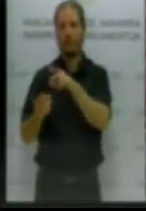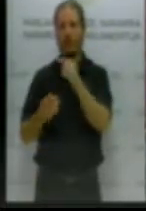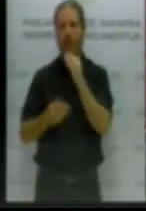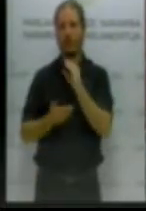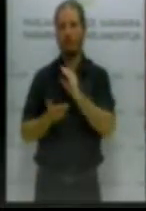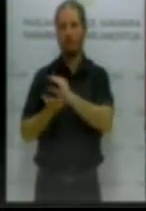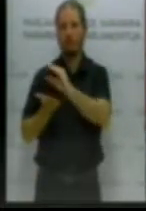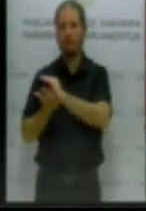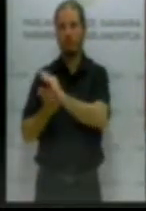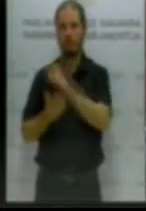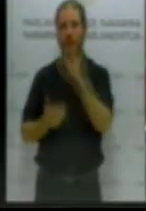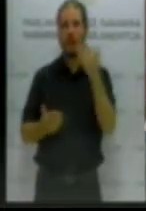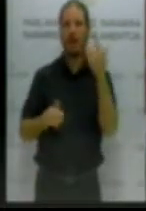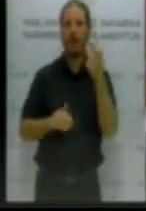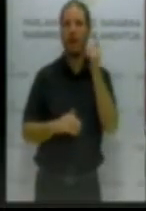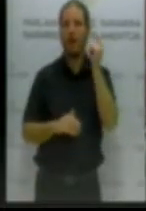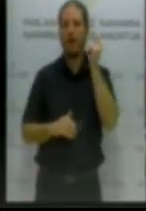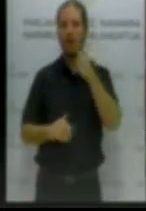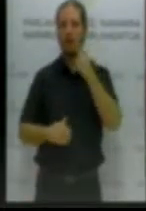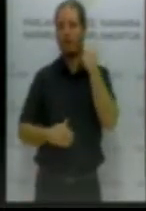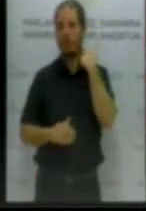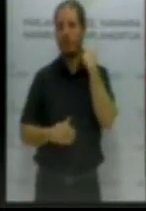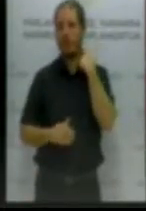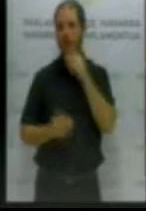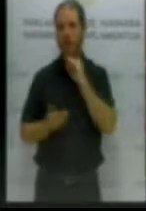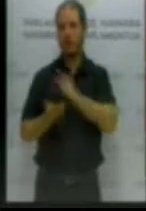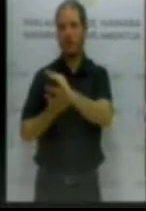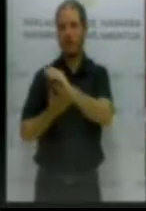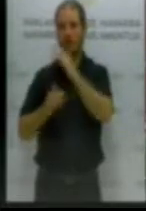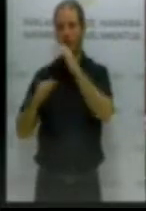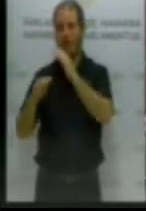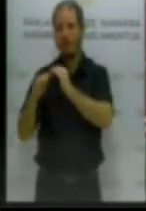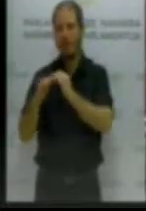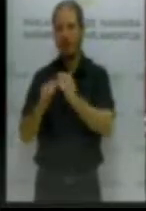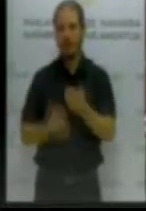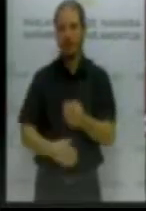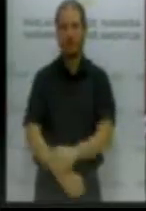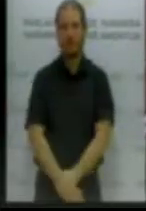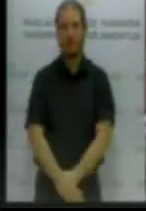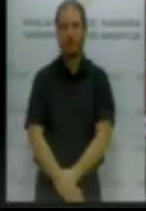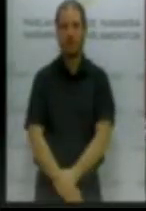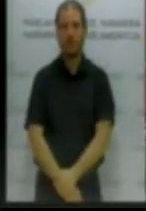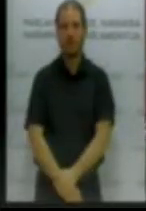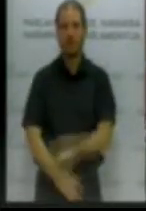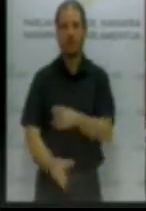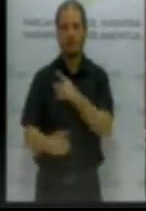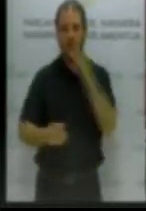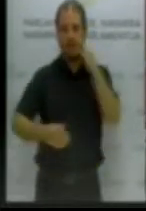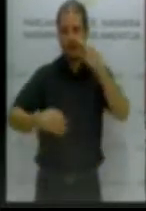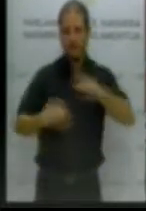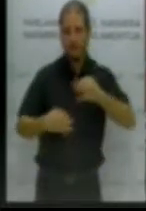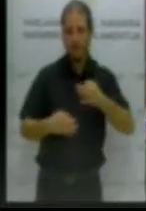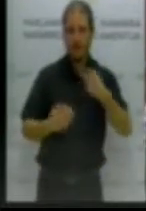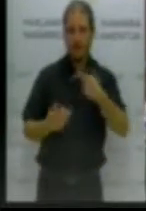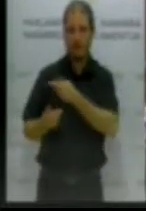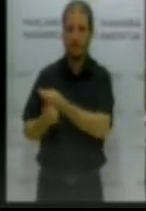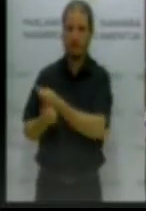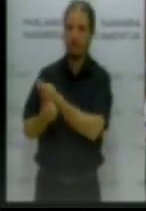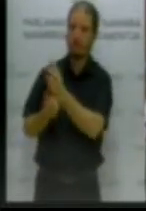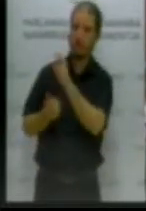mínimas en Navarra. Es cierto que el Gobierno de Navarra ha ampliado el complemento de pensiones a otros pensionistas,